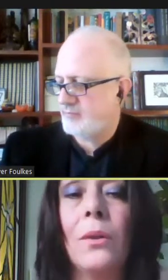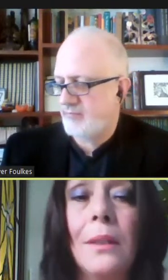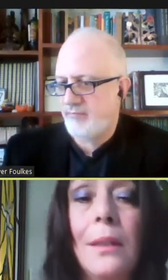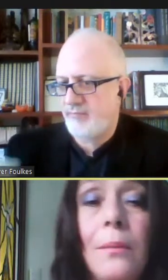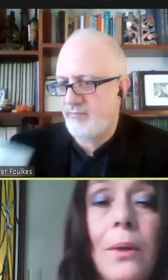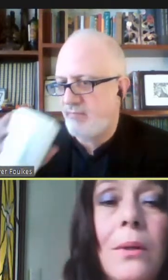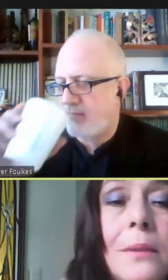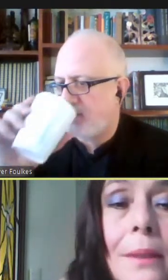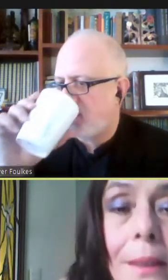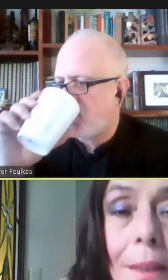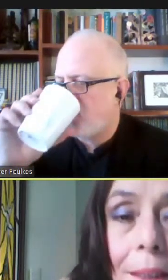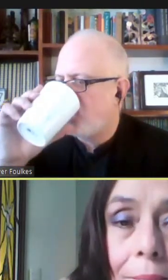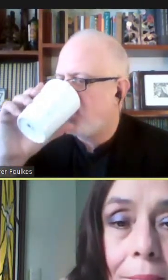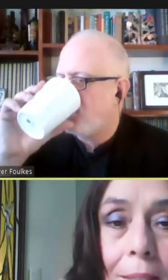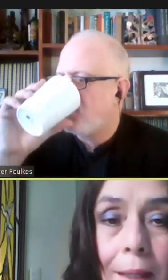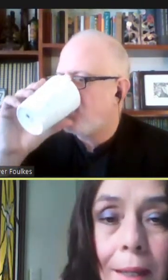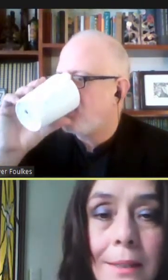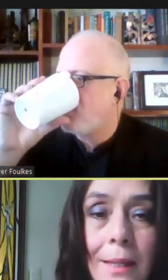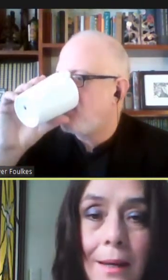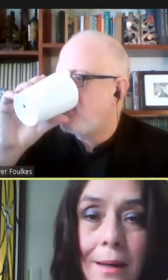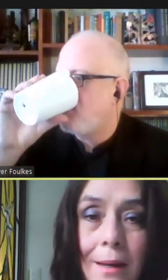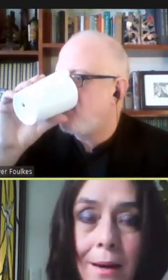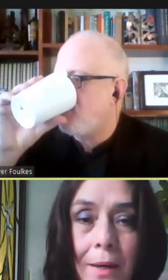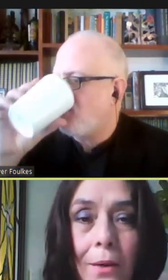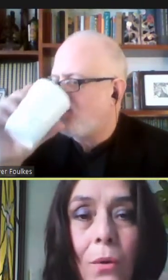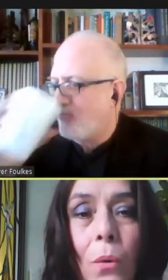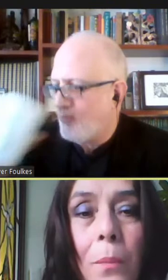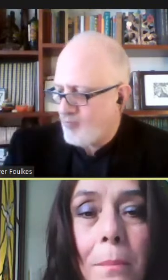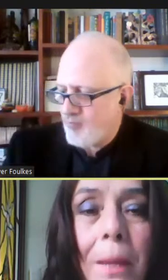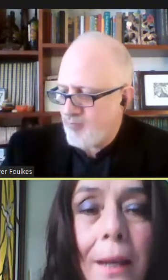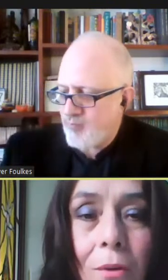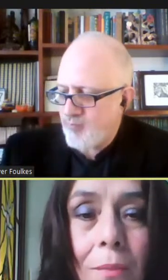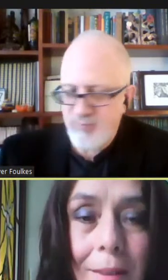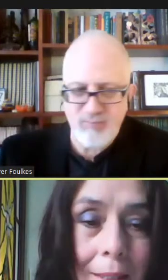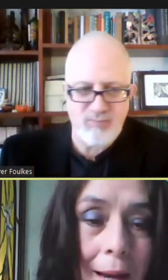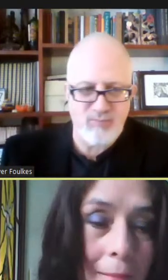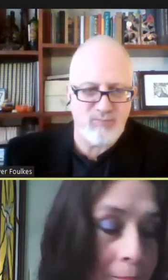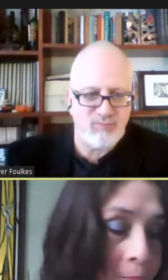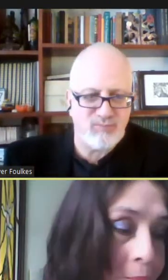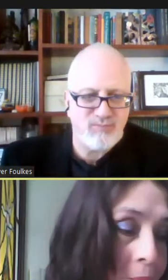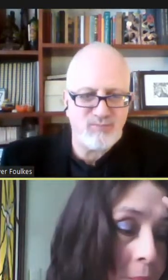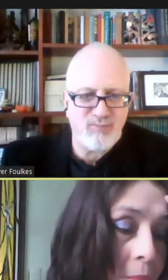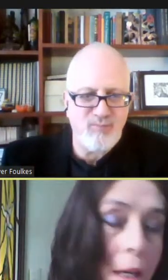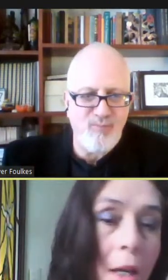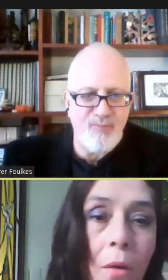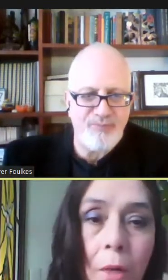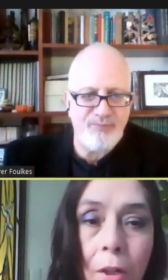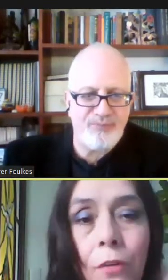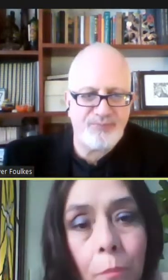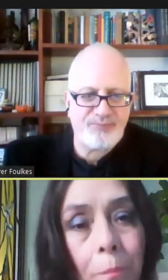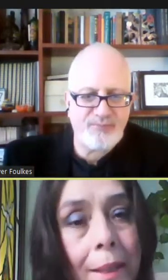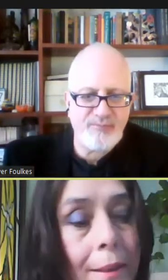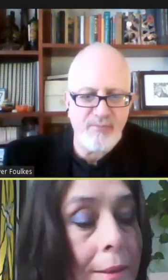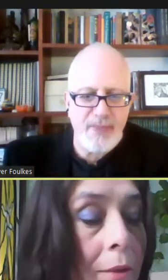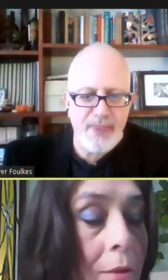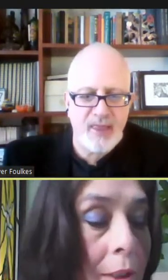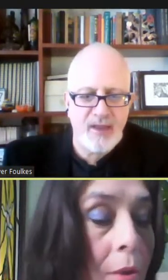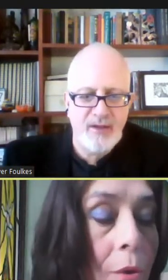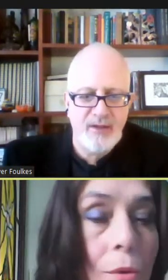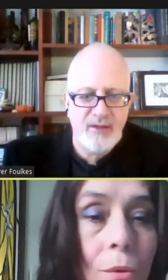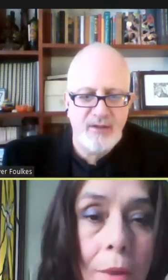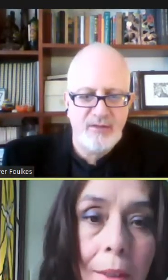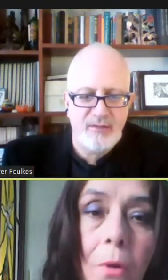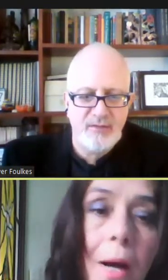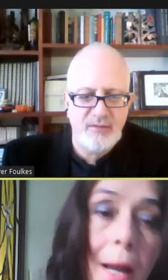unos libros y se alcanza a ver un pequeño vitral. Bueno, formo parte de este